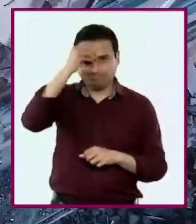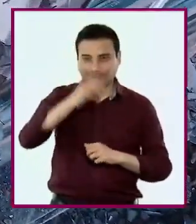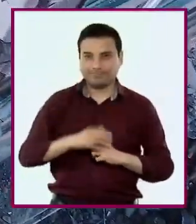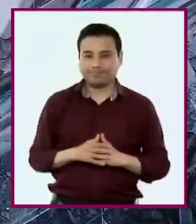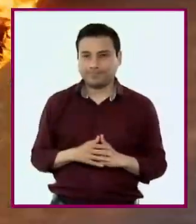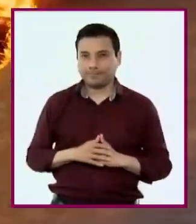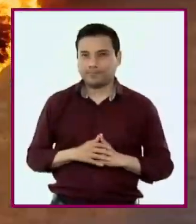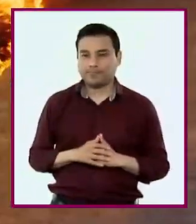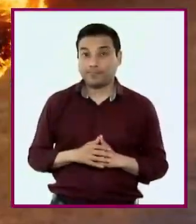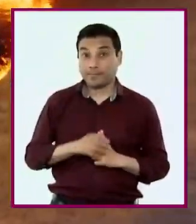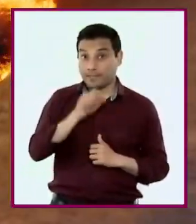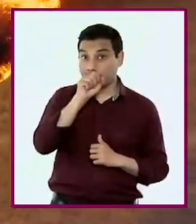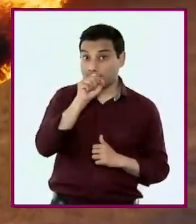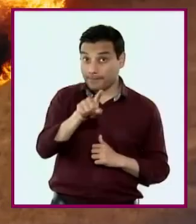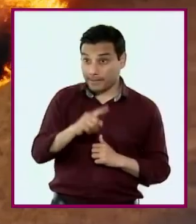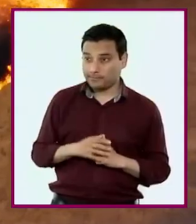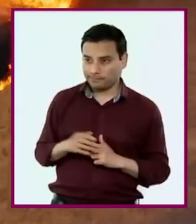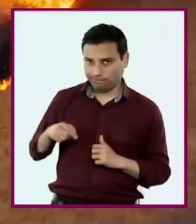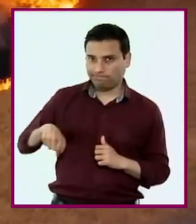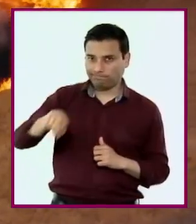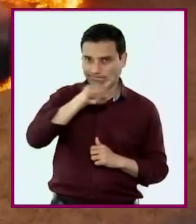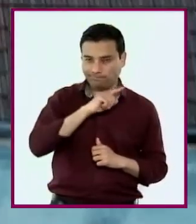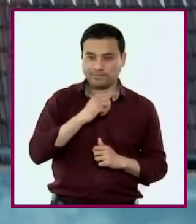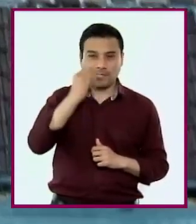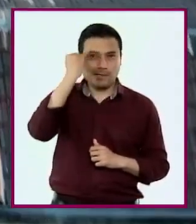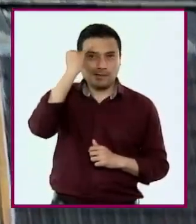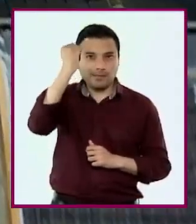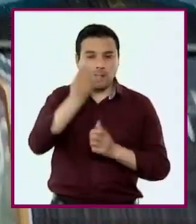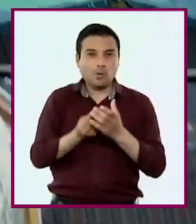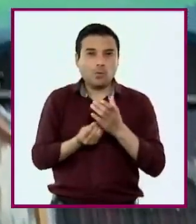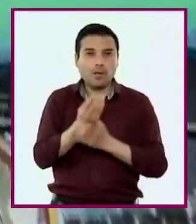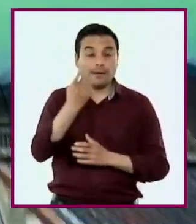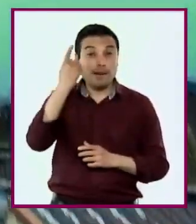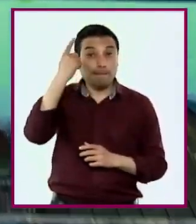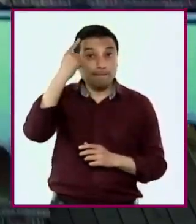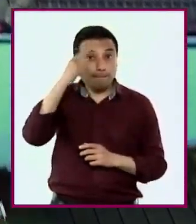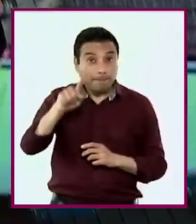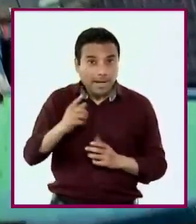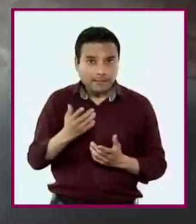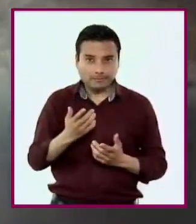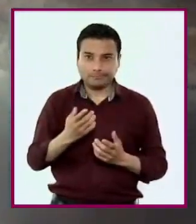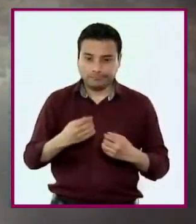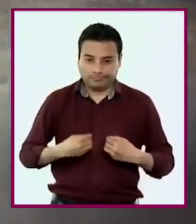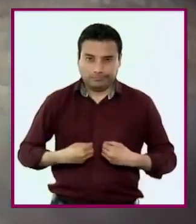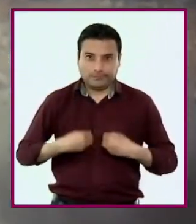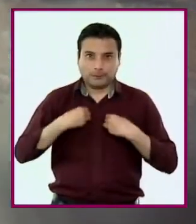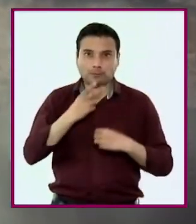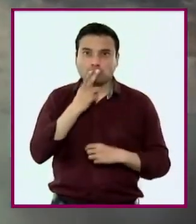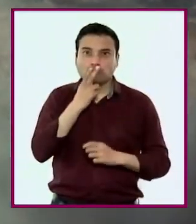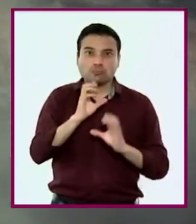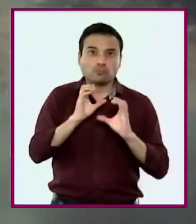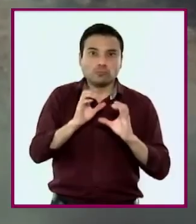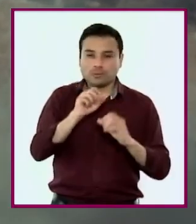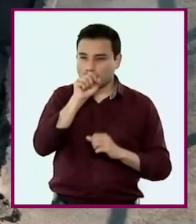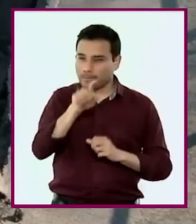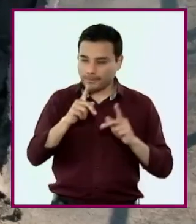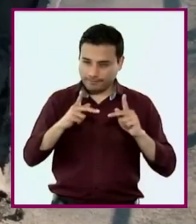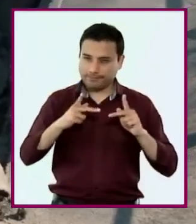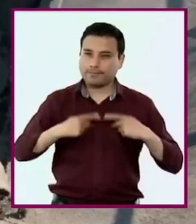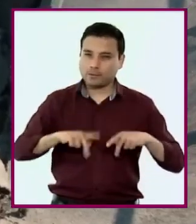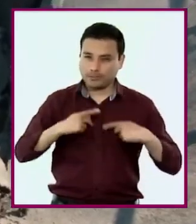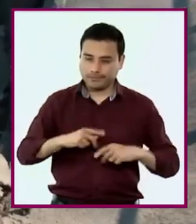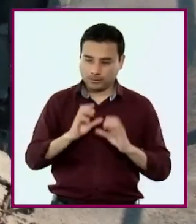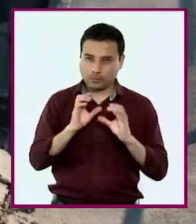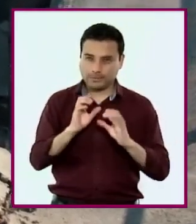y reconocerán algunas acciones que pueden contribuir a disminuir sus efectos y así salvar sus vidas y las de quienes les